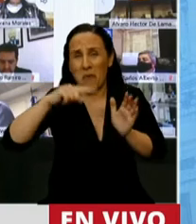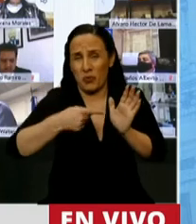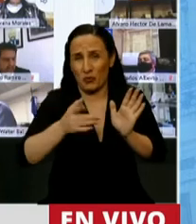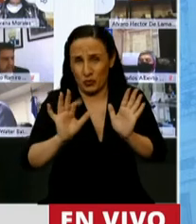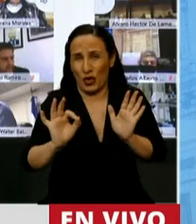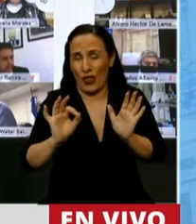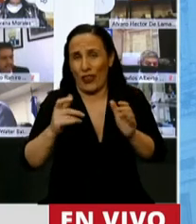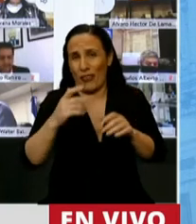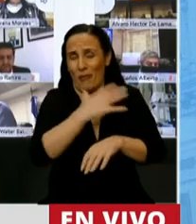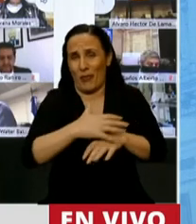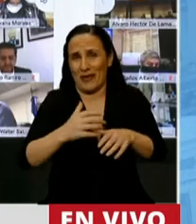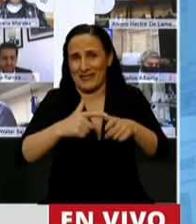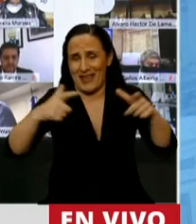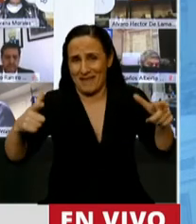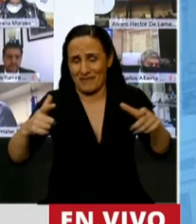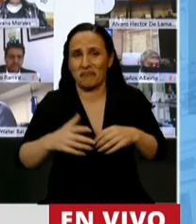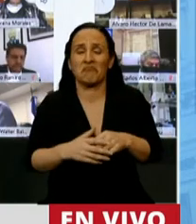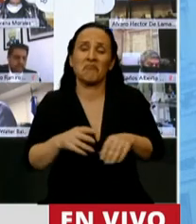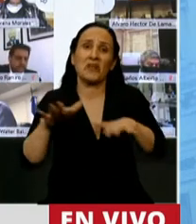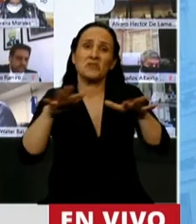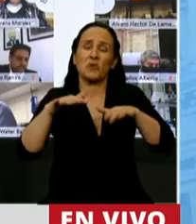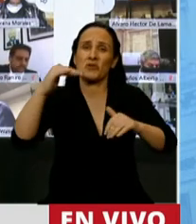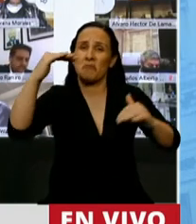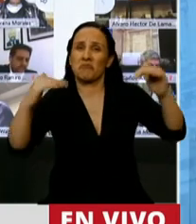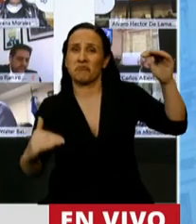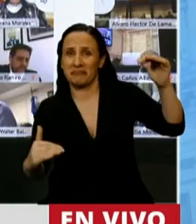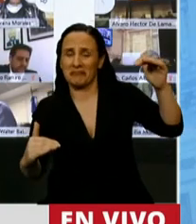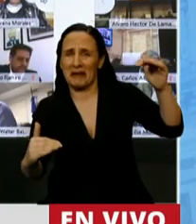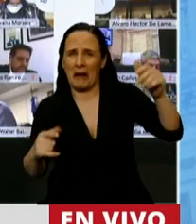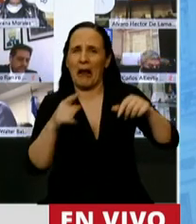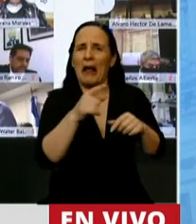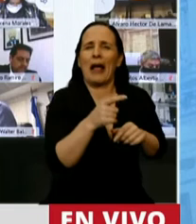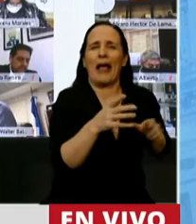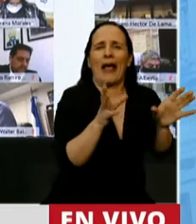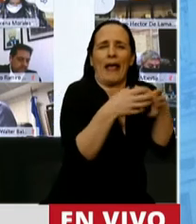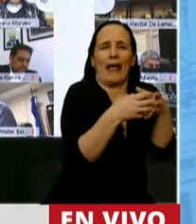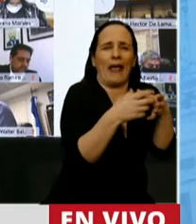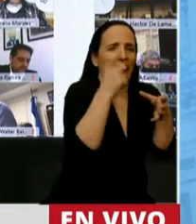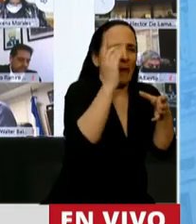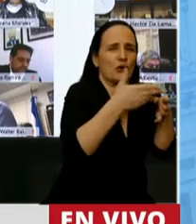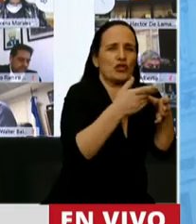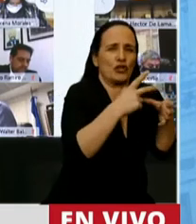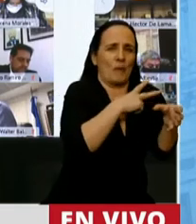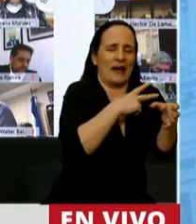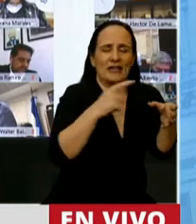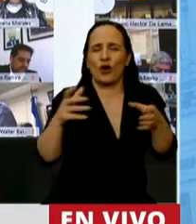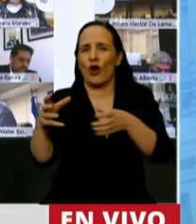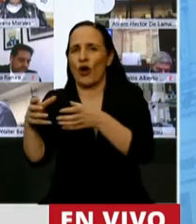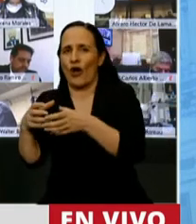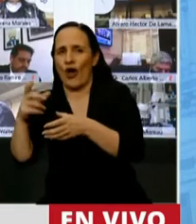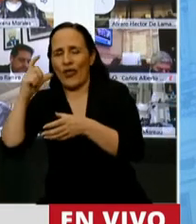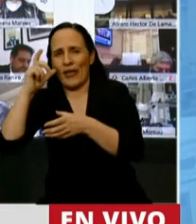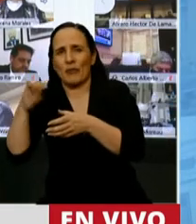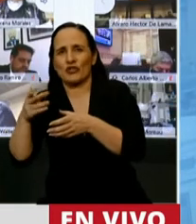cuatro años, el avance de la desigualdad donde la brecha entre el 10% más rico y el 10% más pobre trepó de 16 a